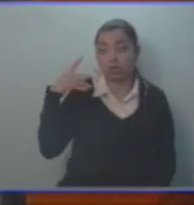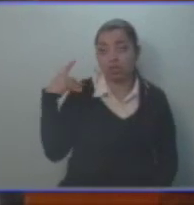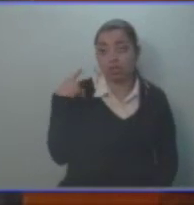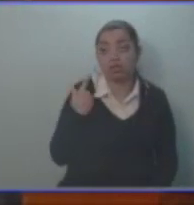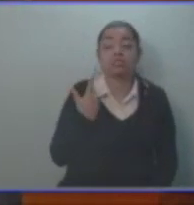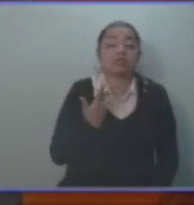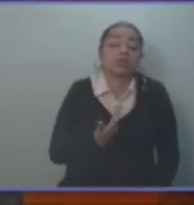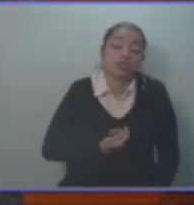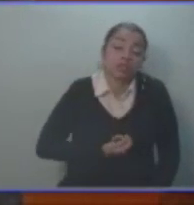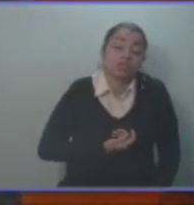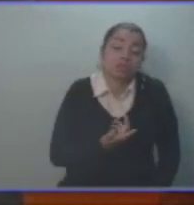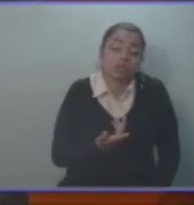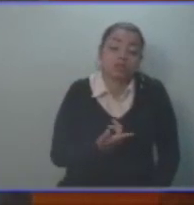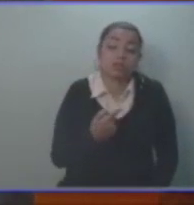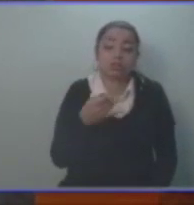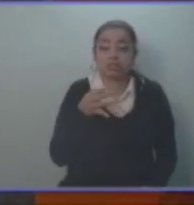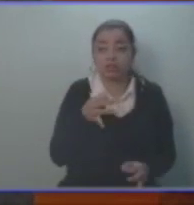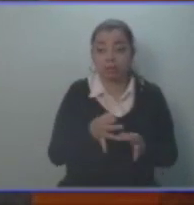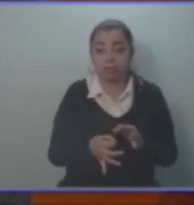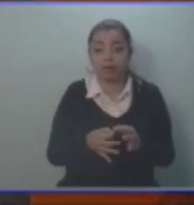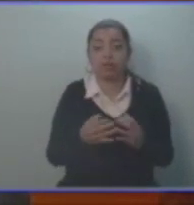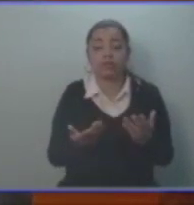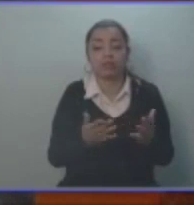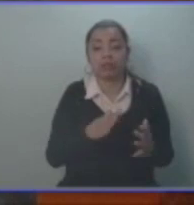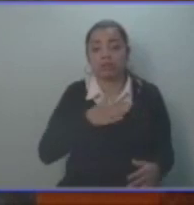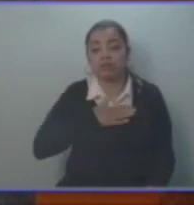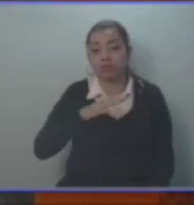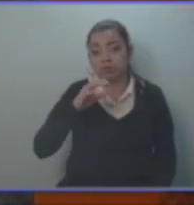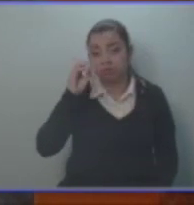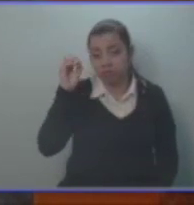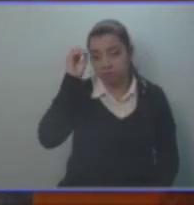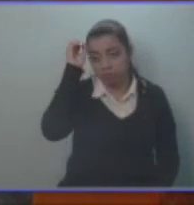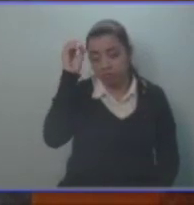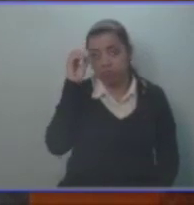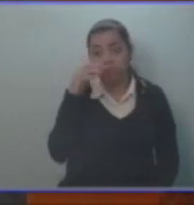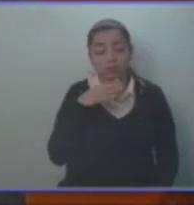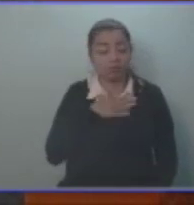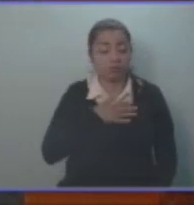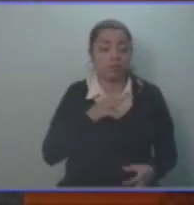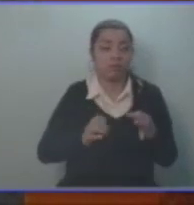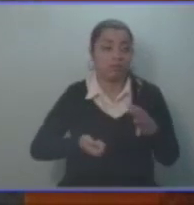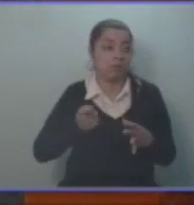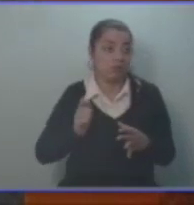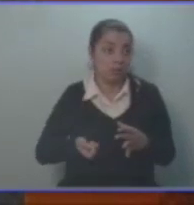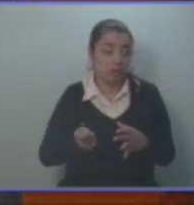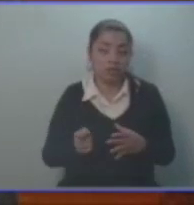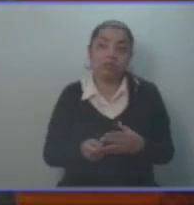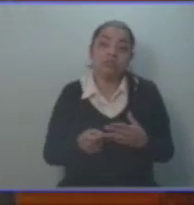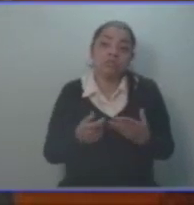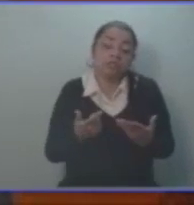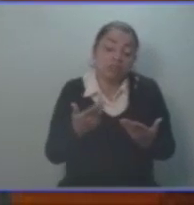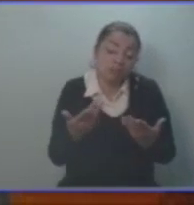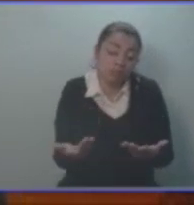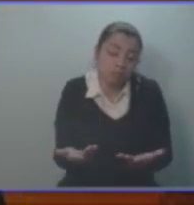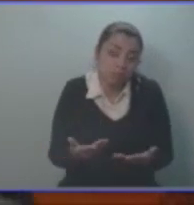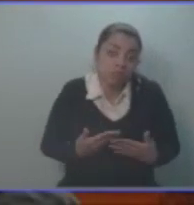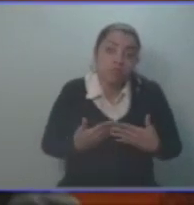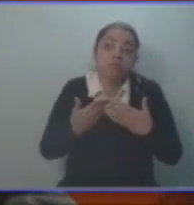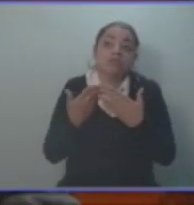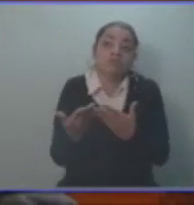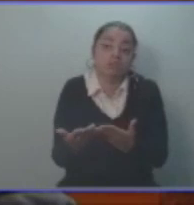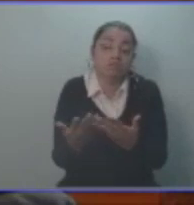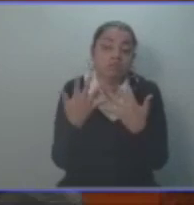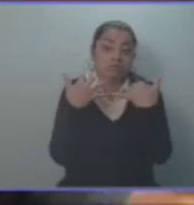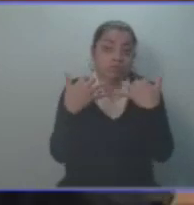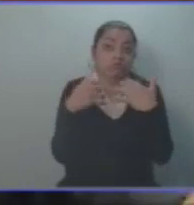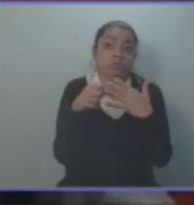sino que estoy dándoles simple y sencillamente mi opinión como abogado de la República, con el afán de colaborar, por supuesto, con el